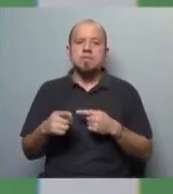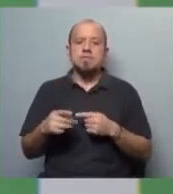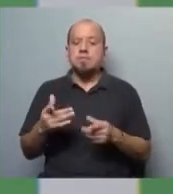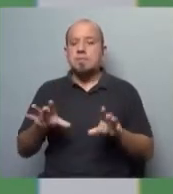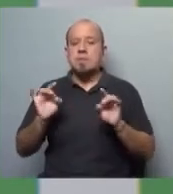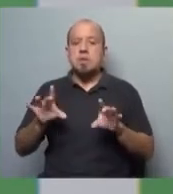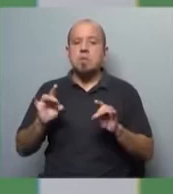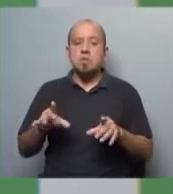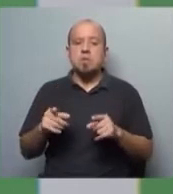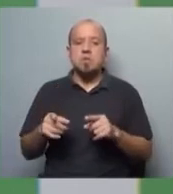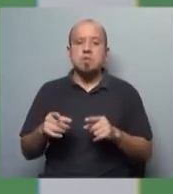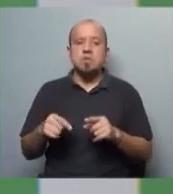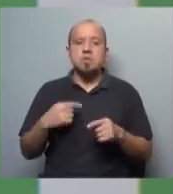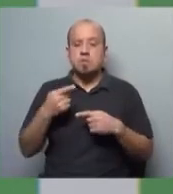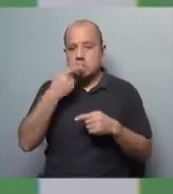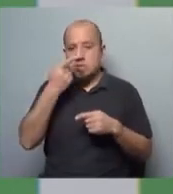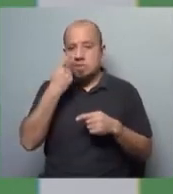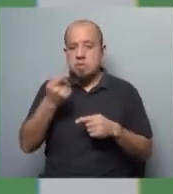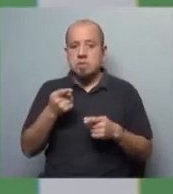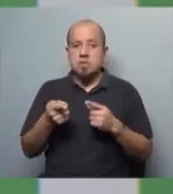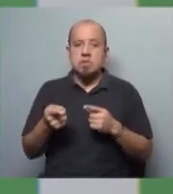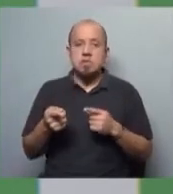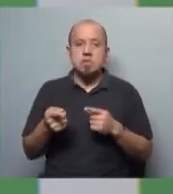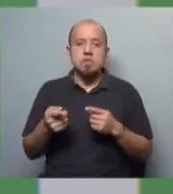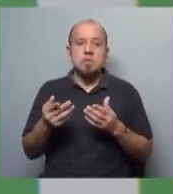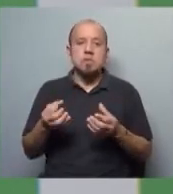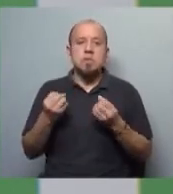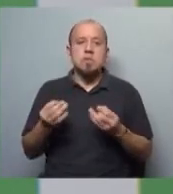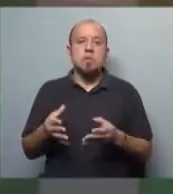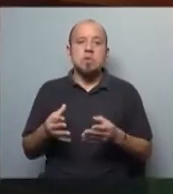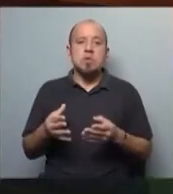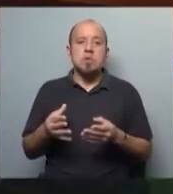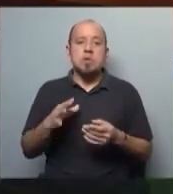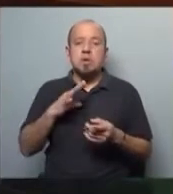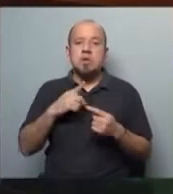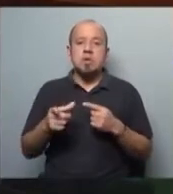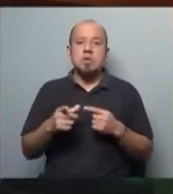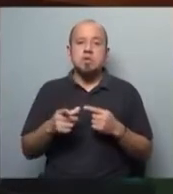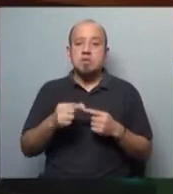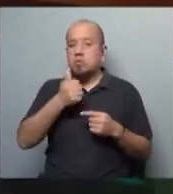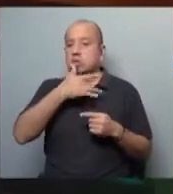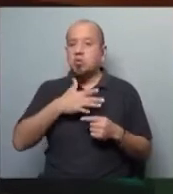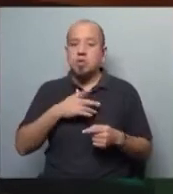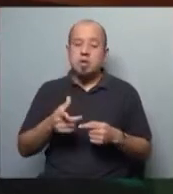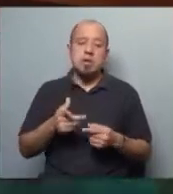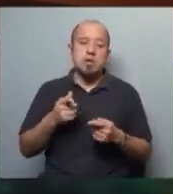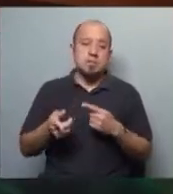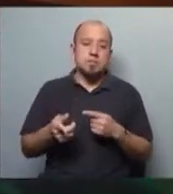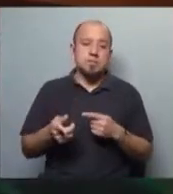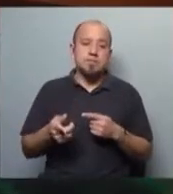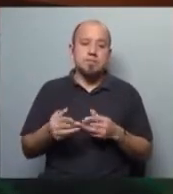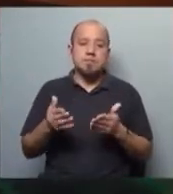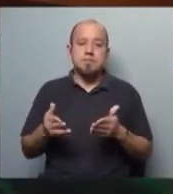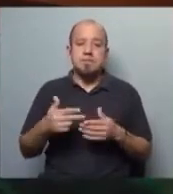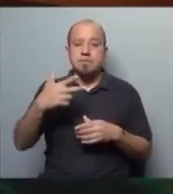recursos naturales, bienes que sean de interés para la explotación, ¿por qué se mantiene eso? Hay una razón histórica, lo que